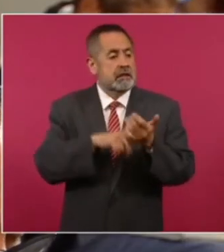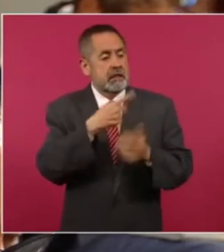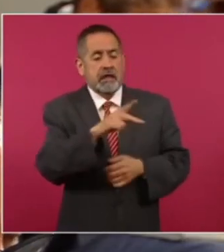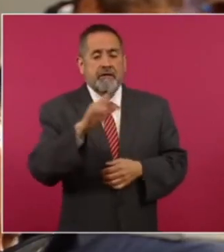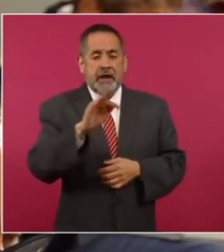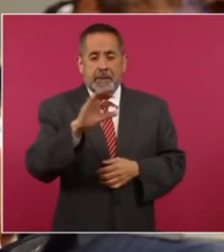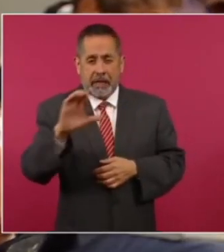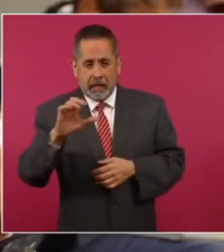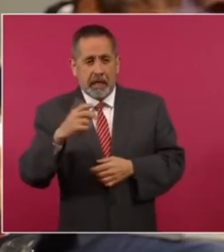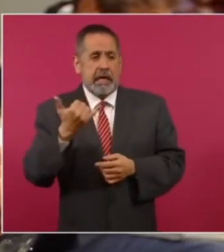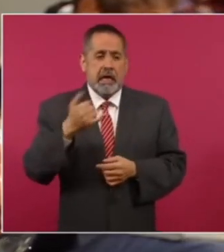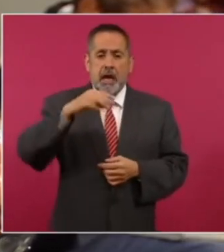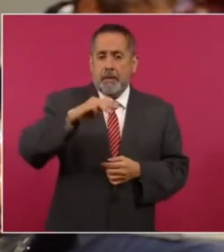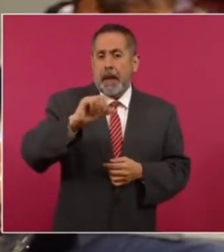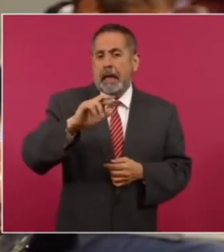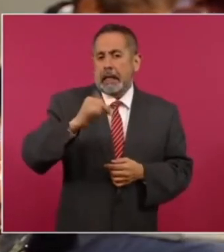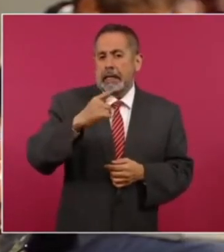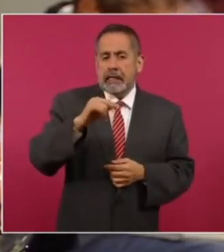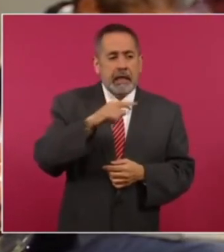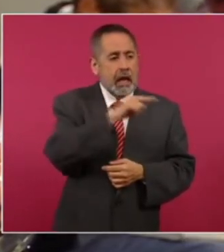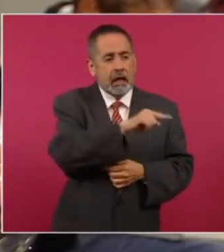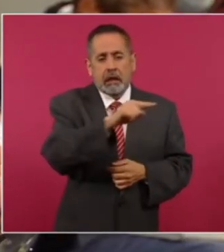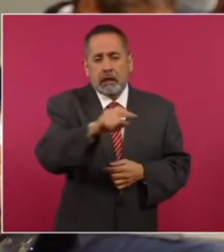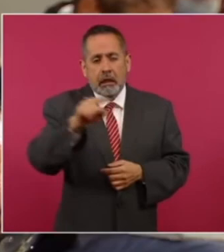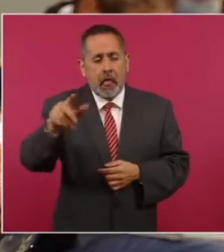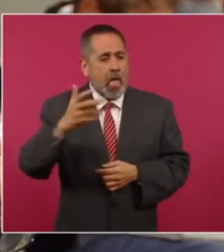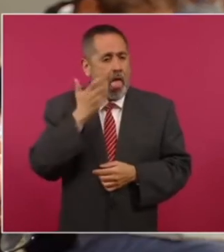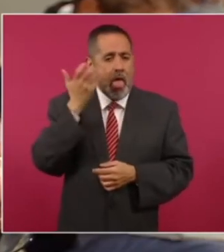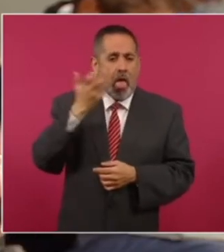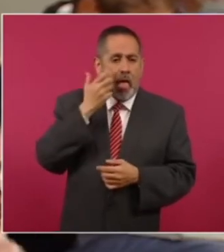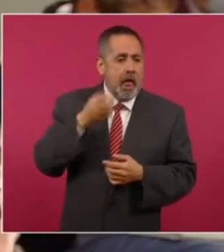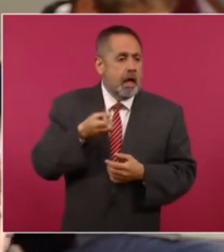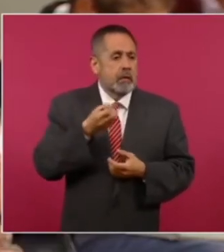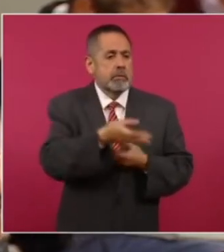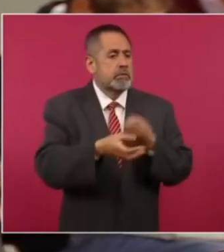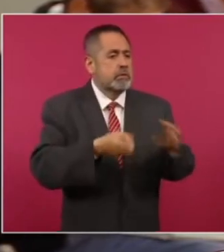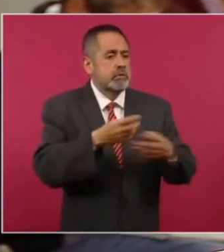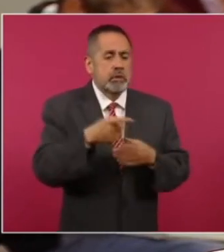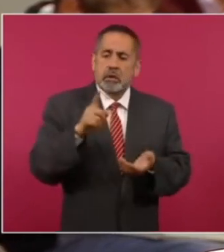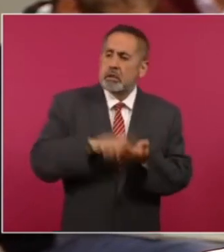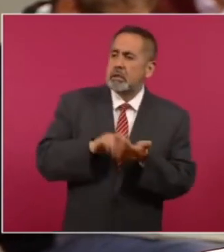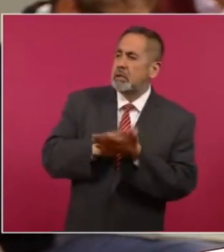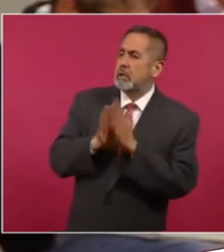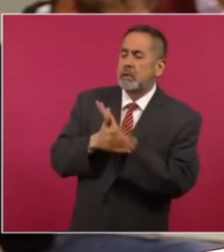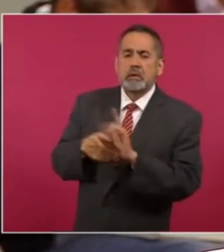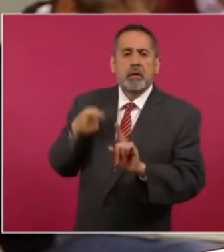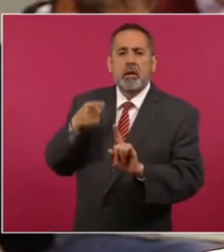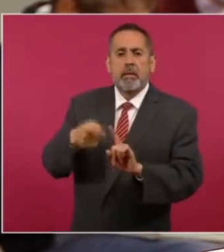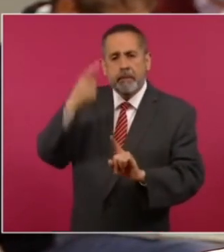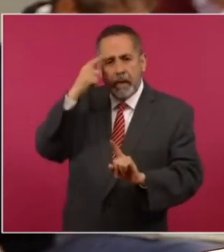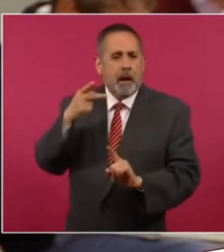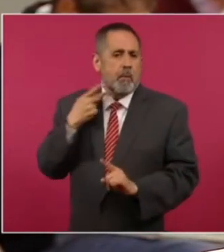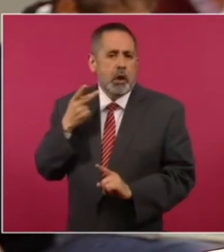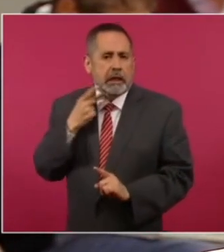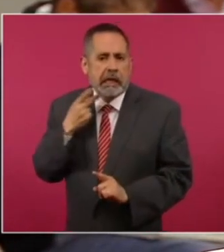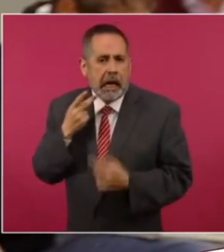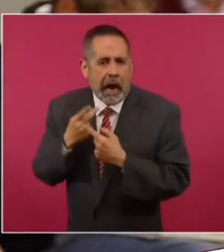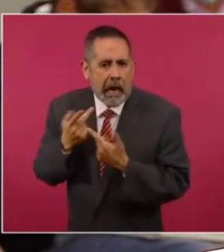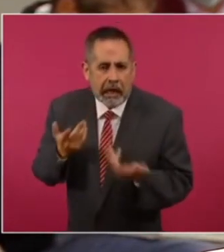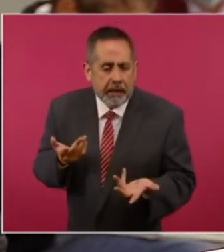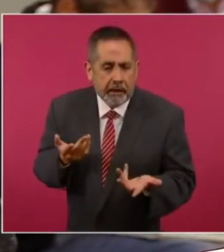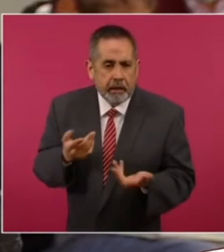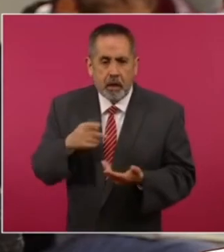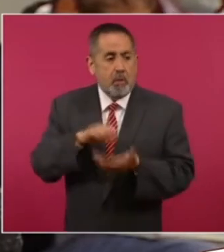Calderón y Margarita Zavala han sido utilizadas para sus fines políticos eso está absolutamente demostrado una de ellas incluso